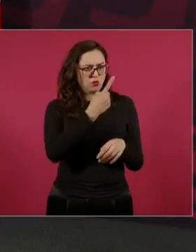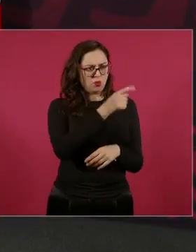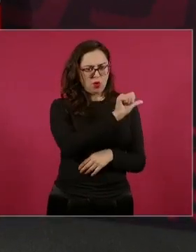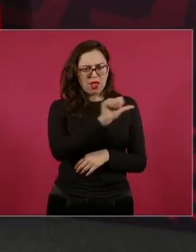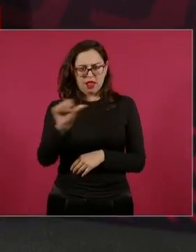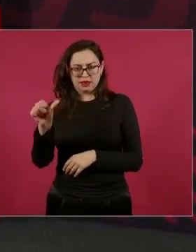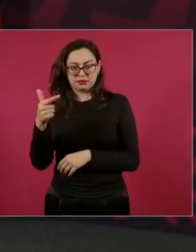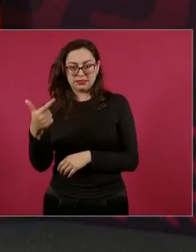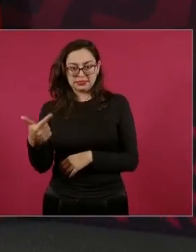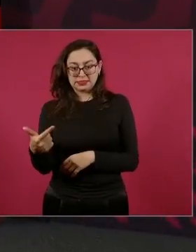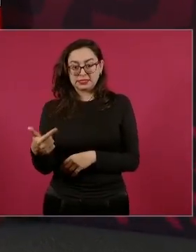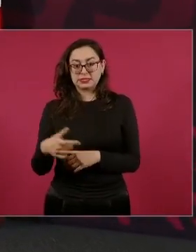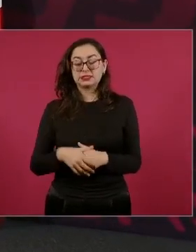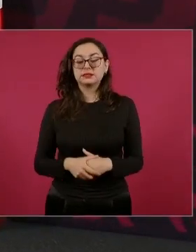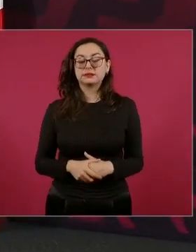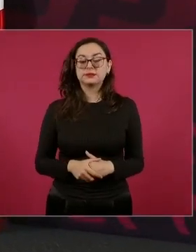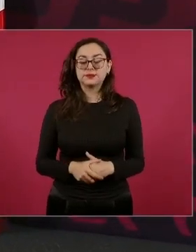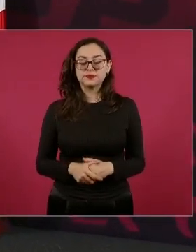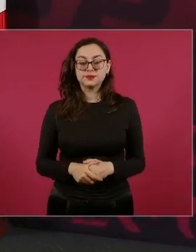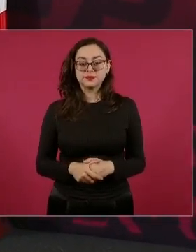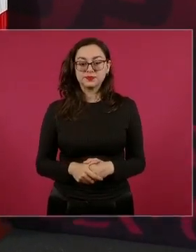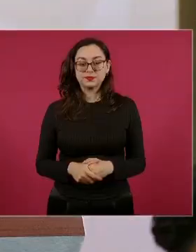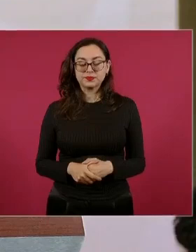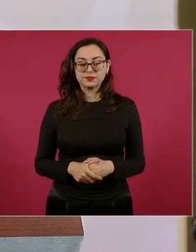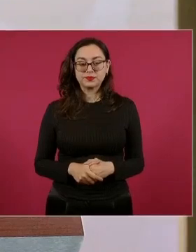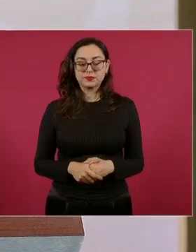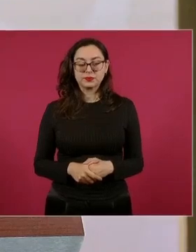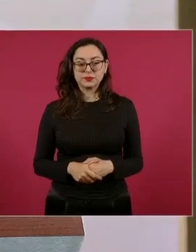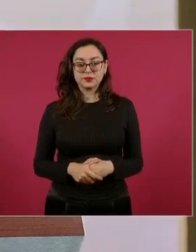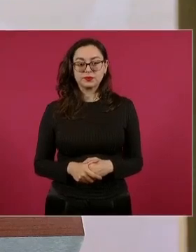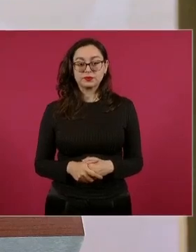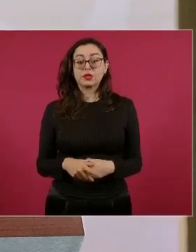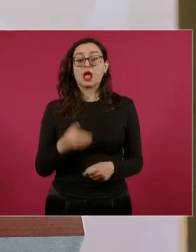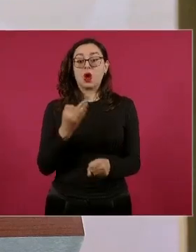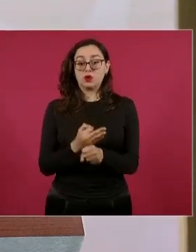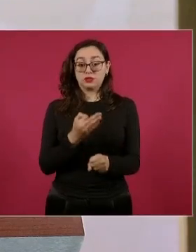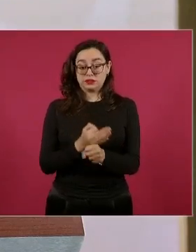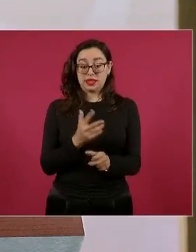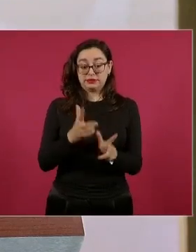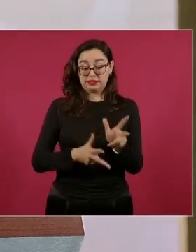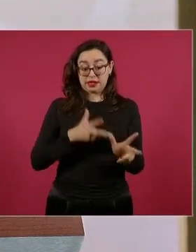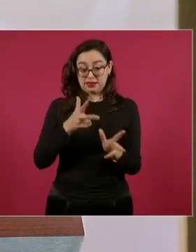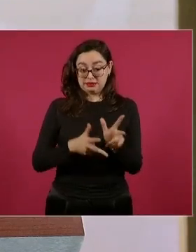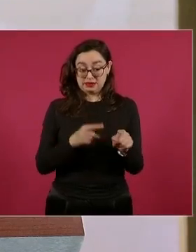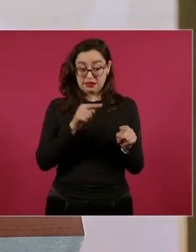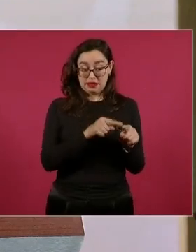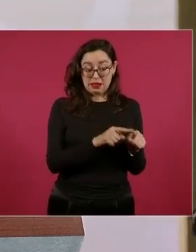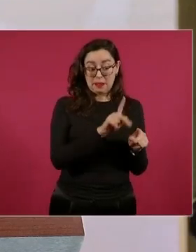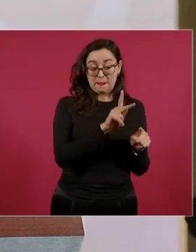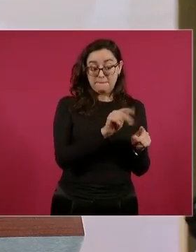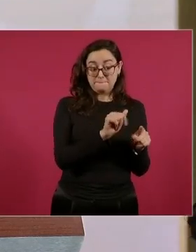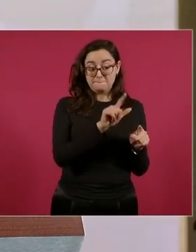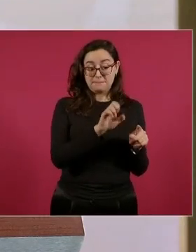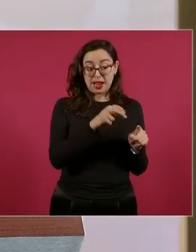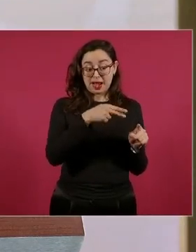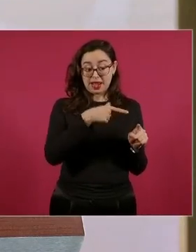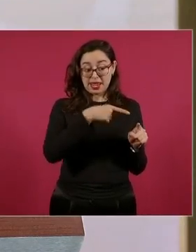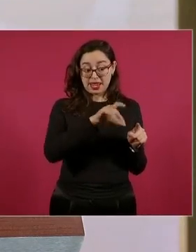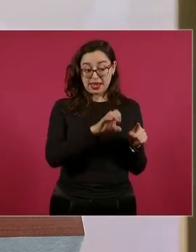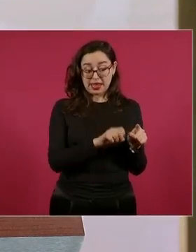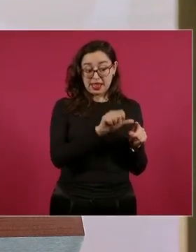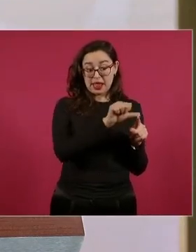Está funcionando el tren desde Palenque hasta